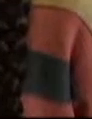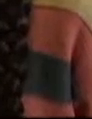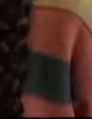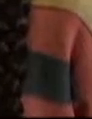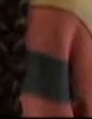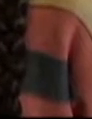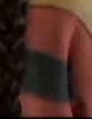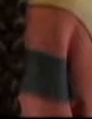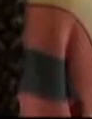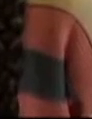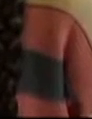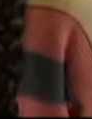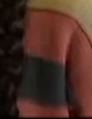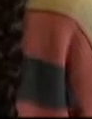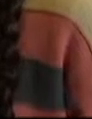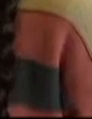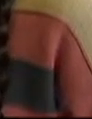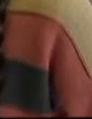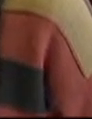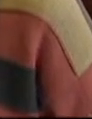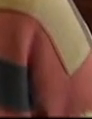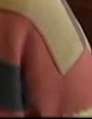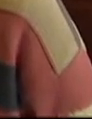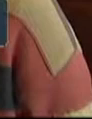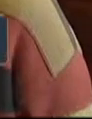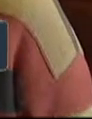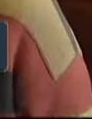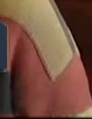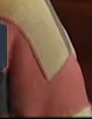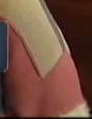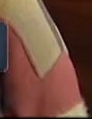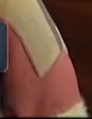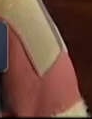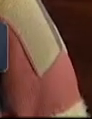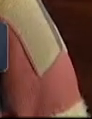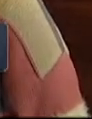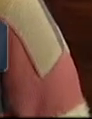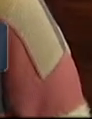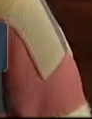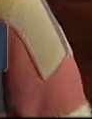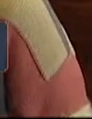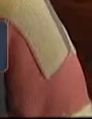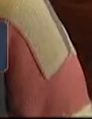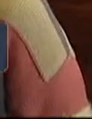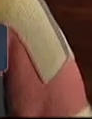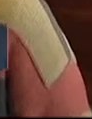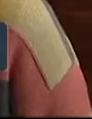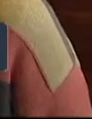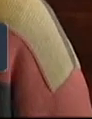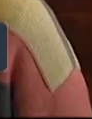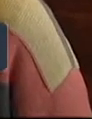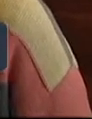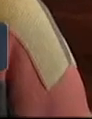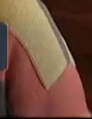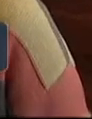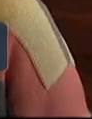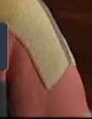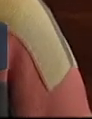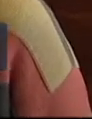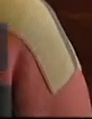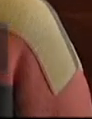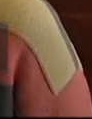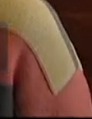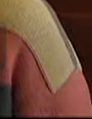yo cuento mi historia y se empiezan a transformar, porque yo lo cuento con mi familia. Se empiezan a transformar todo